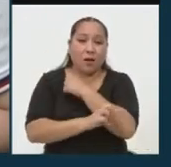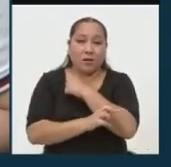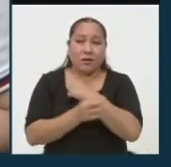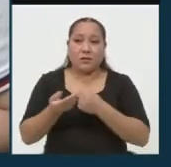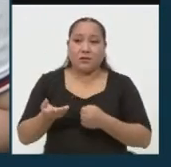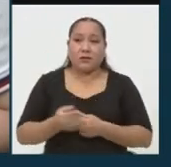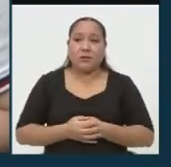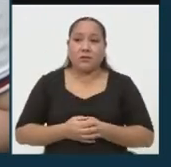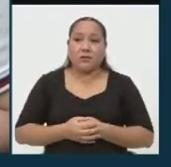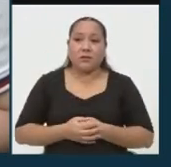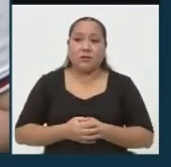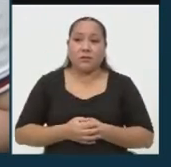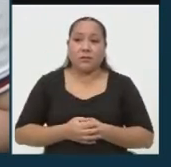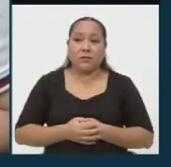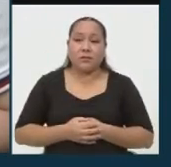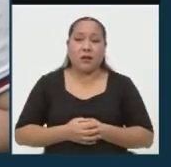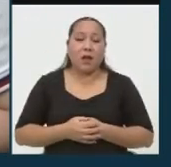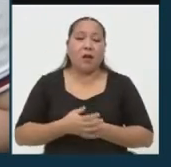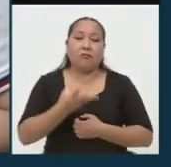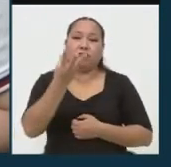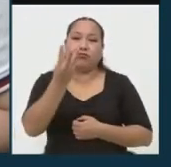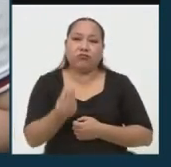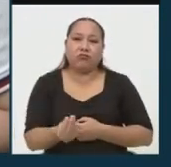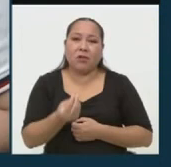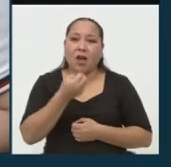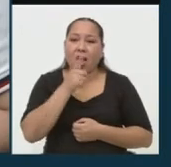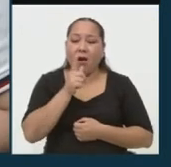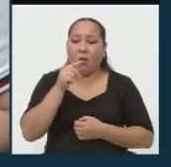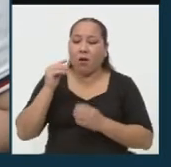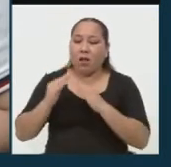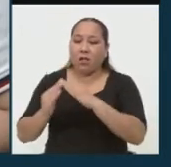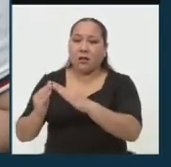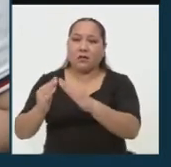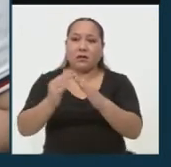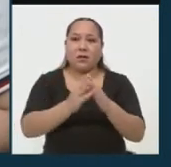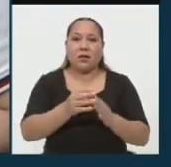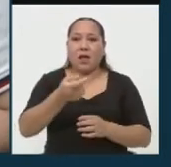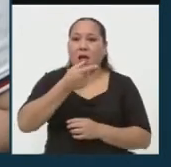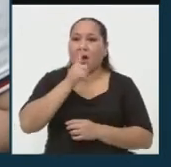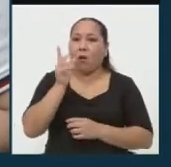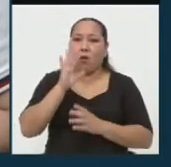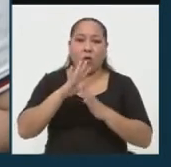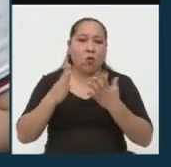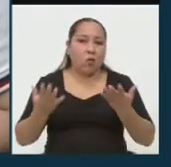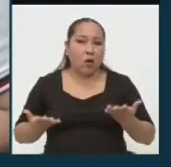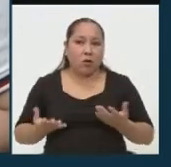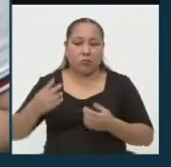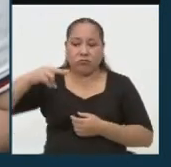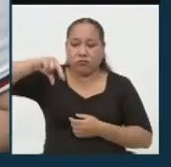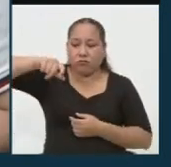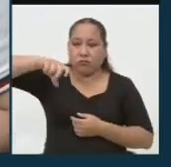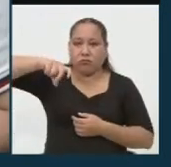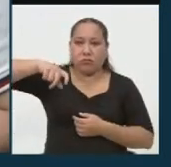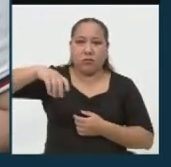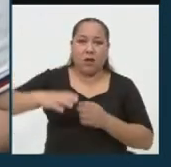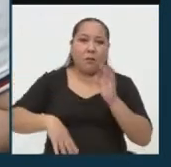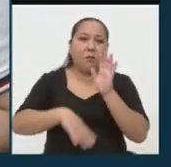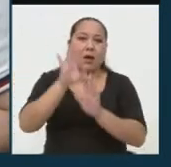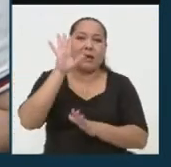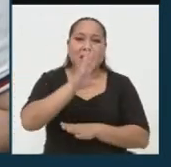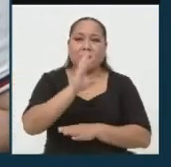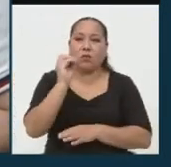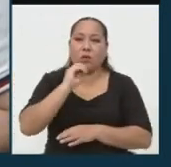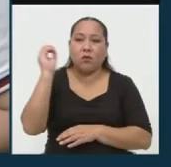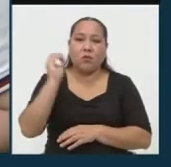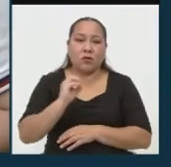escasez de agua en los hogares y agua potable, por lo menos, más del 50%